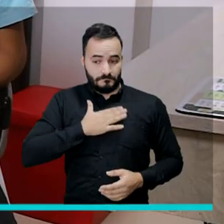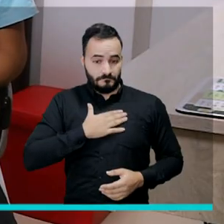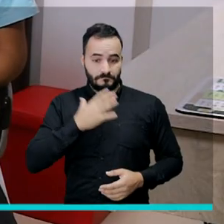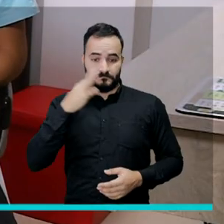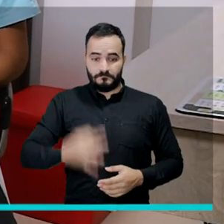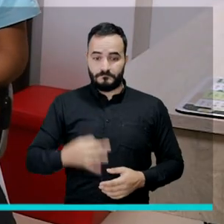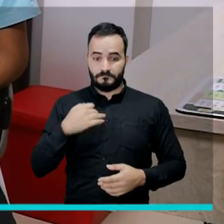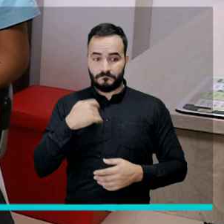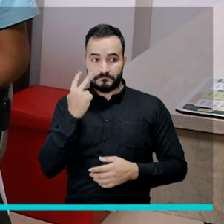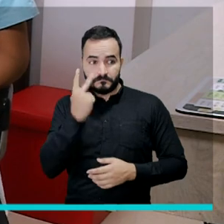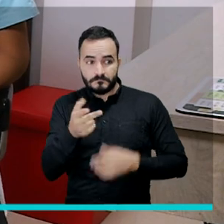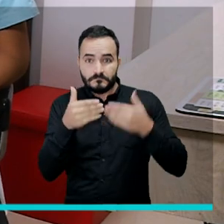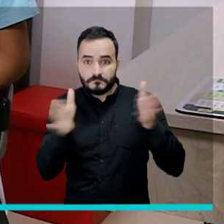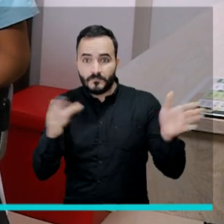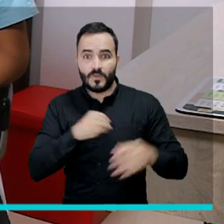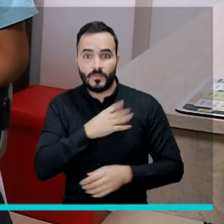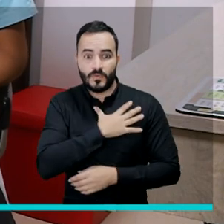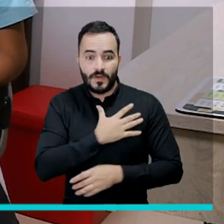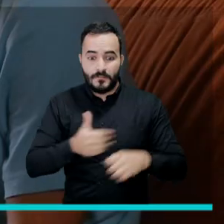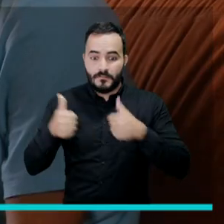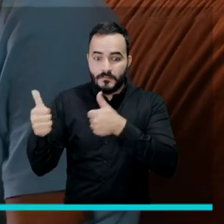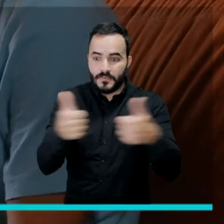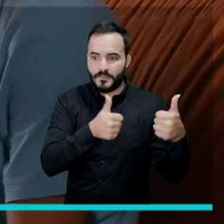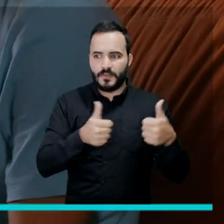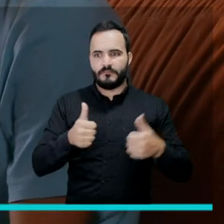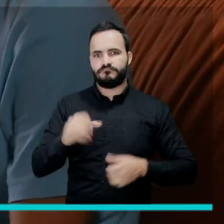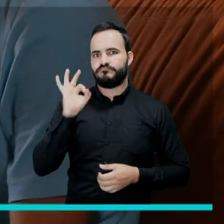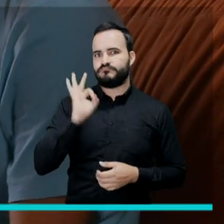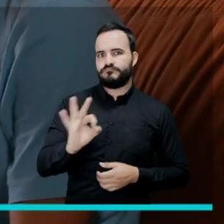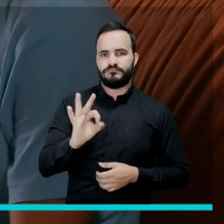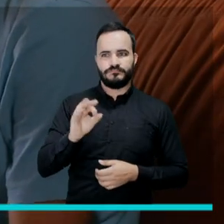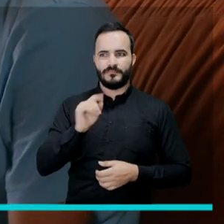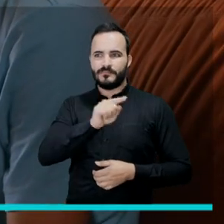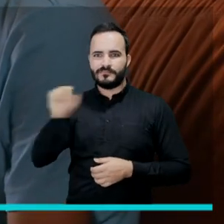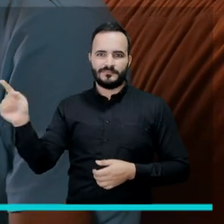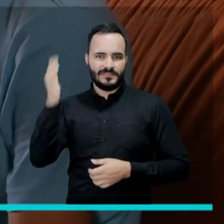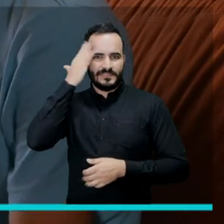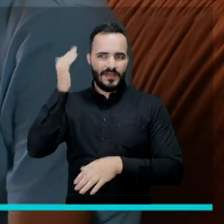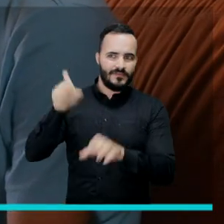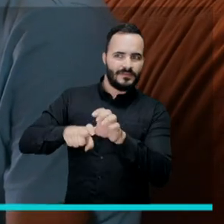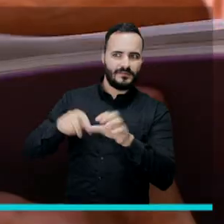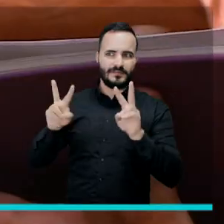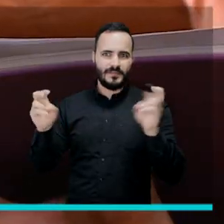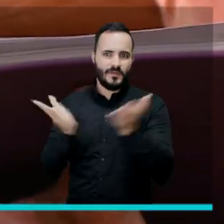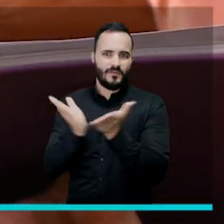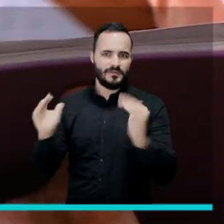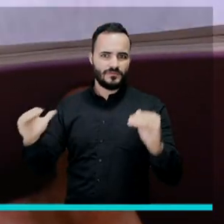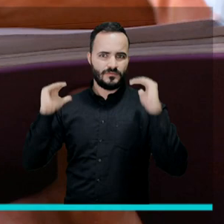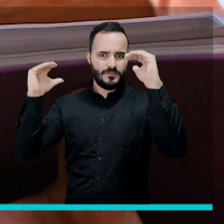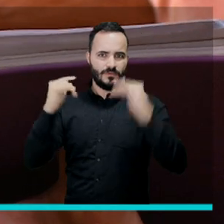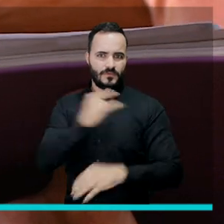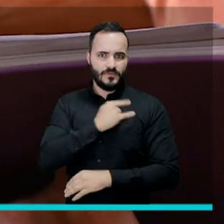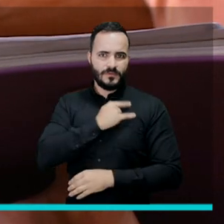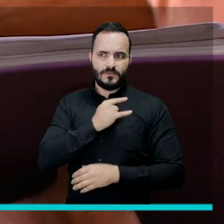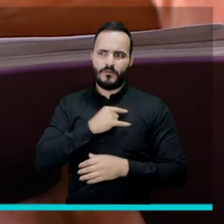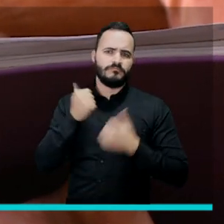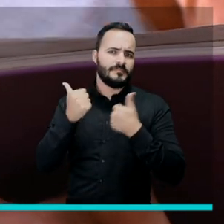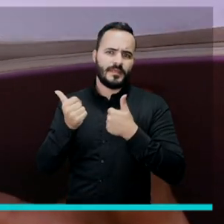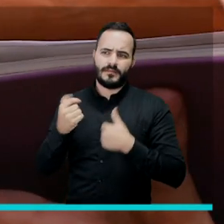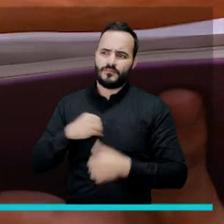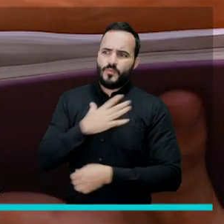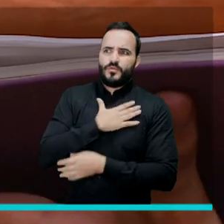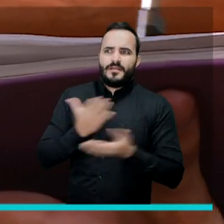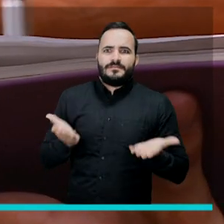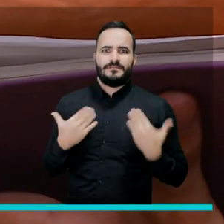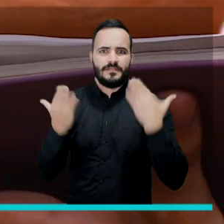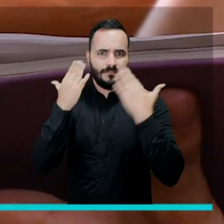Para mí el hecho de que existan estas oportunidades para los jóvenes para la educación superior representan una gran oportunidad